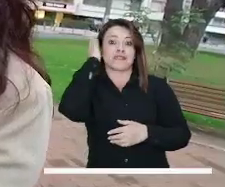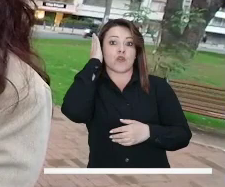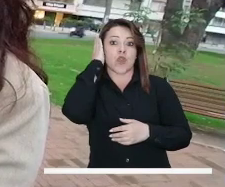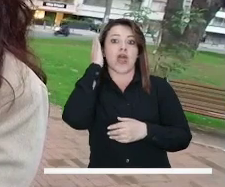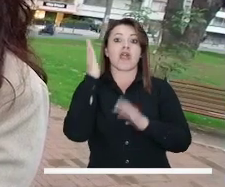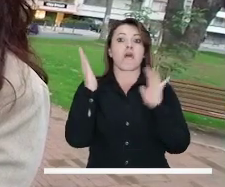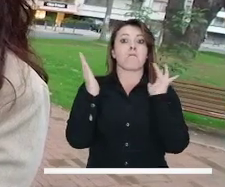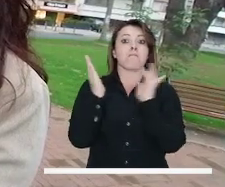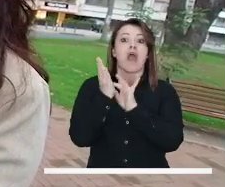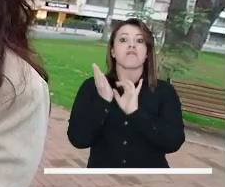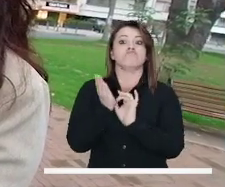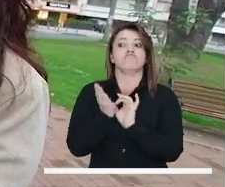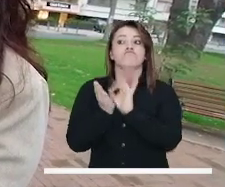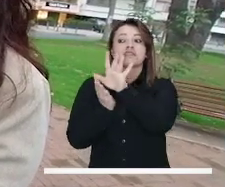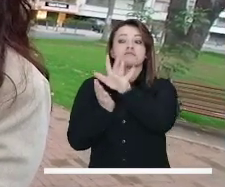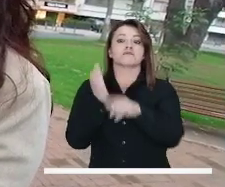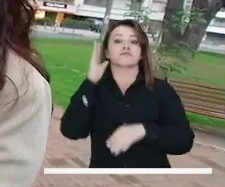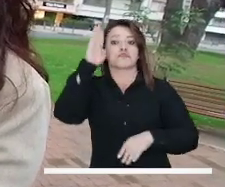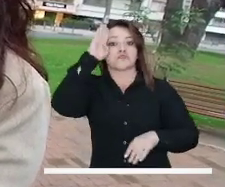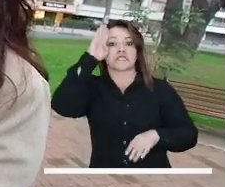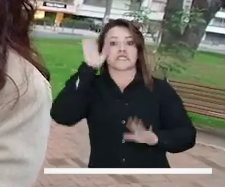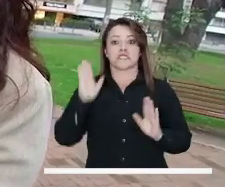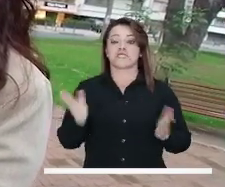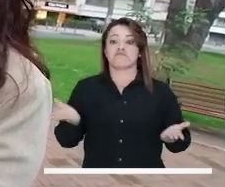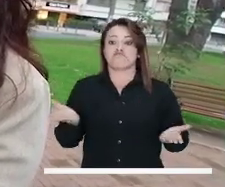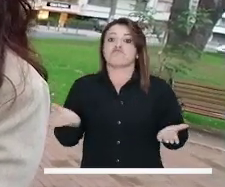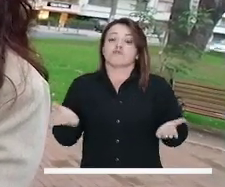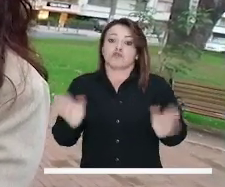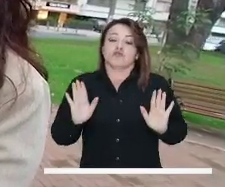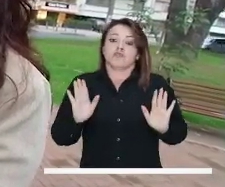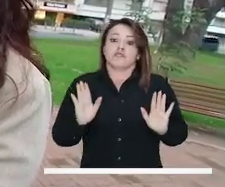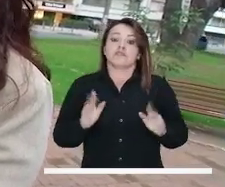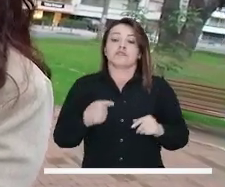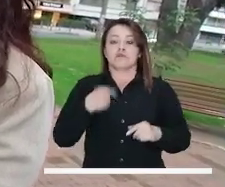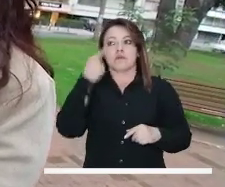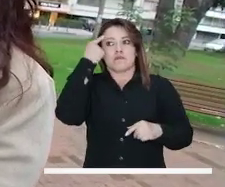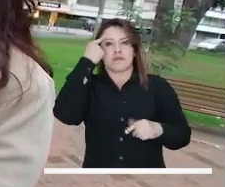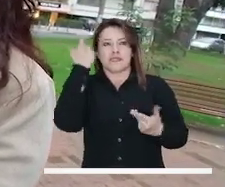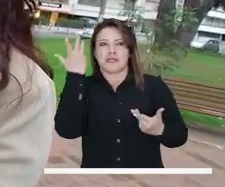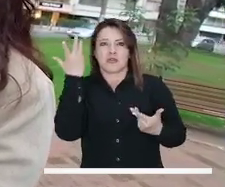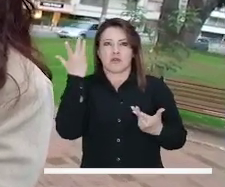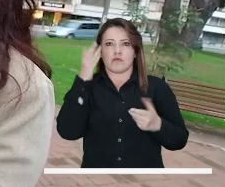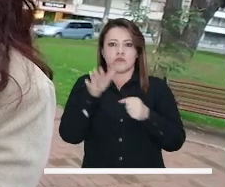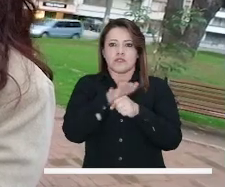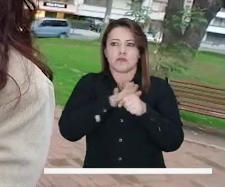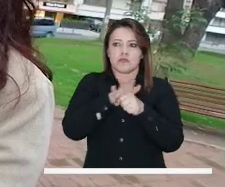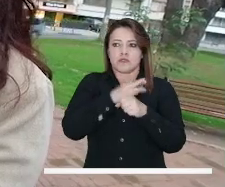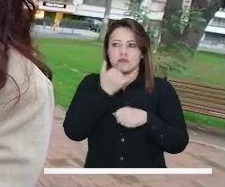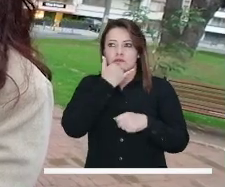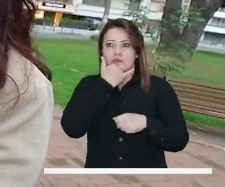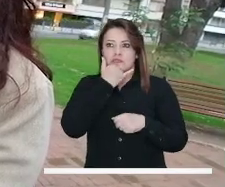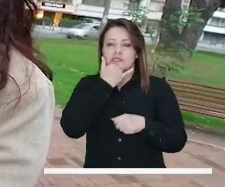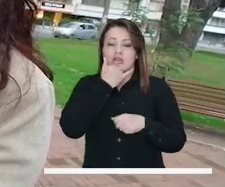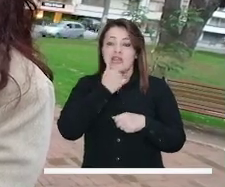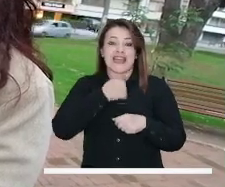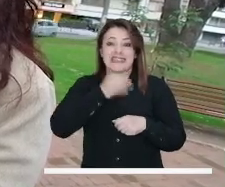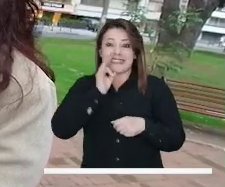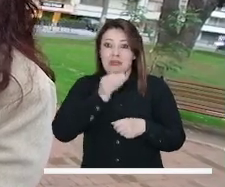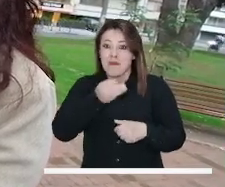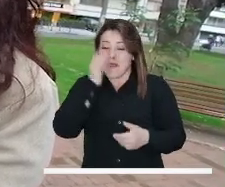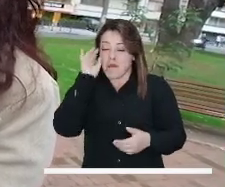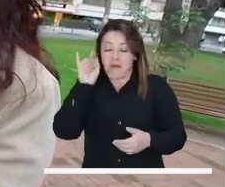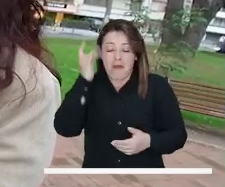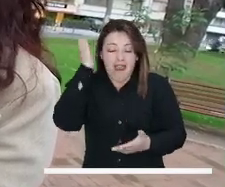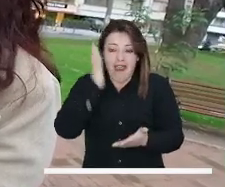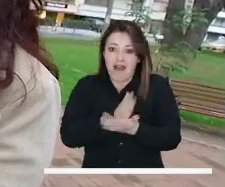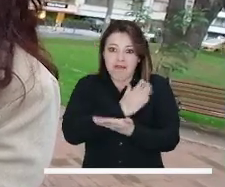pues claro, tener a mano pues el contacto, los celulares ya hoy en día uno le puede dar un botón y ya llaman a la policía. Entonces pues primero creo que uno tiene